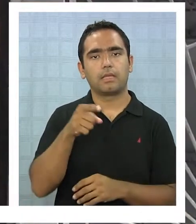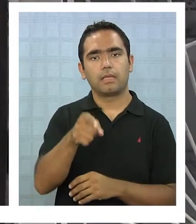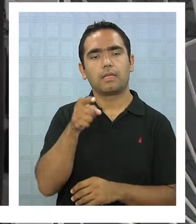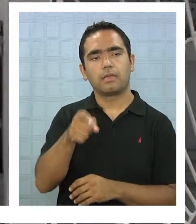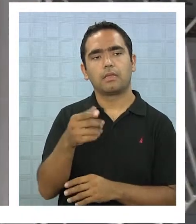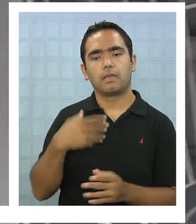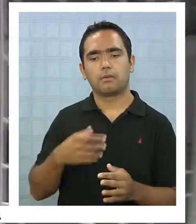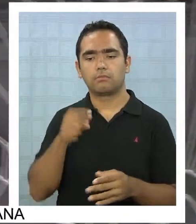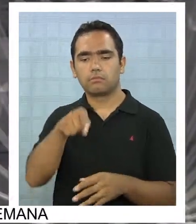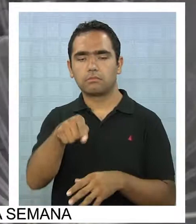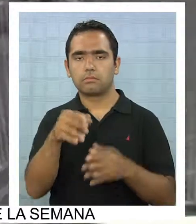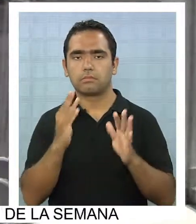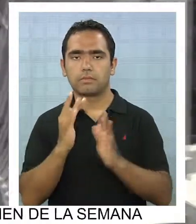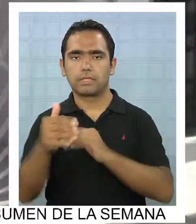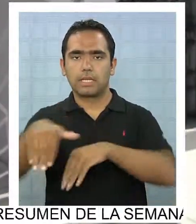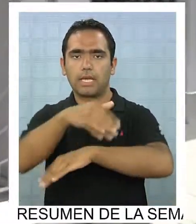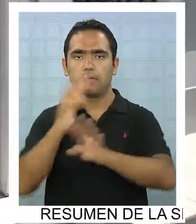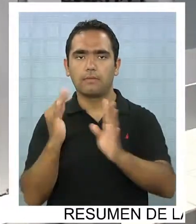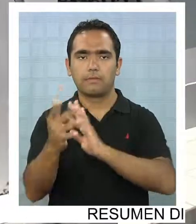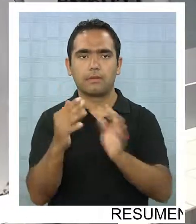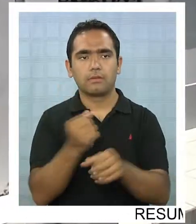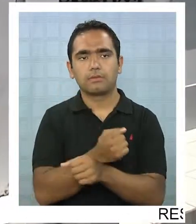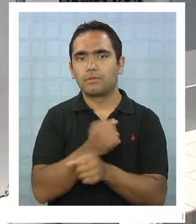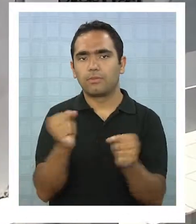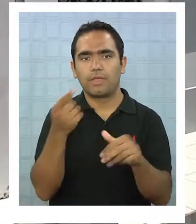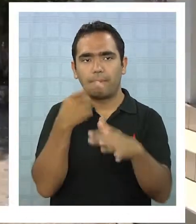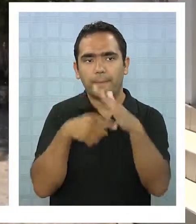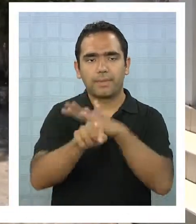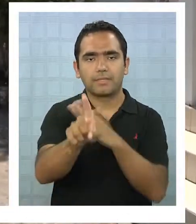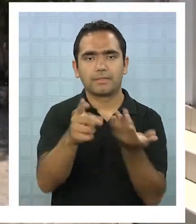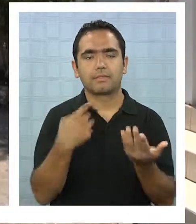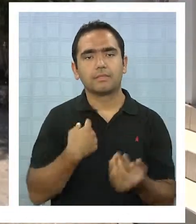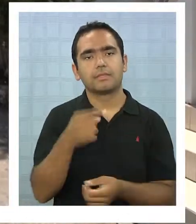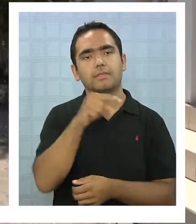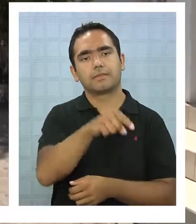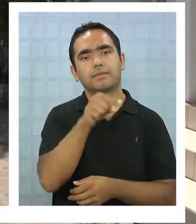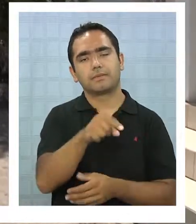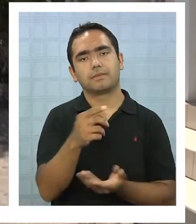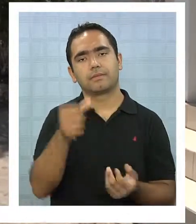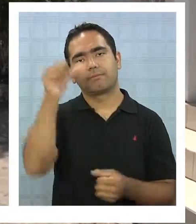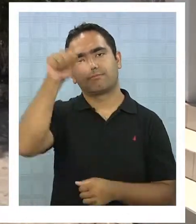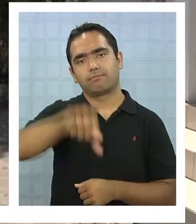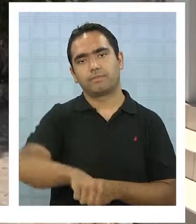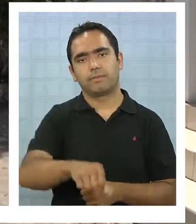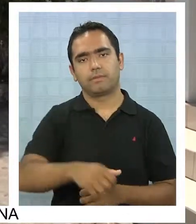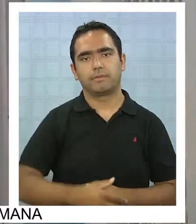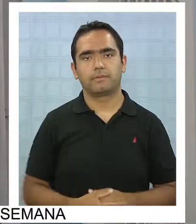quienes desean visitar a sus seres queridos sepultados allí, por lo que esta sigue siendo mala.